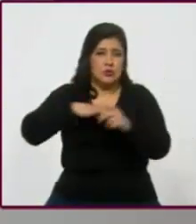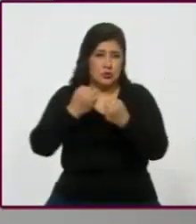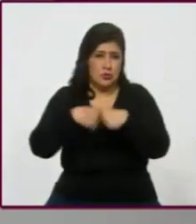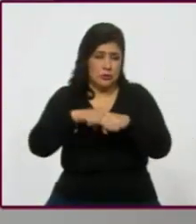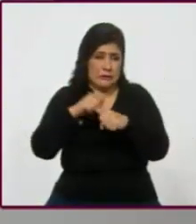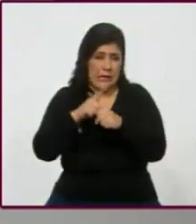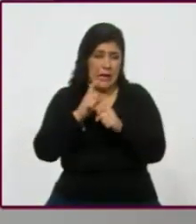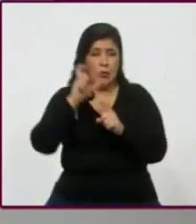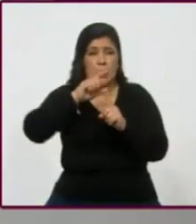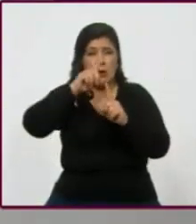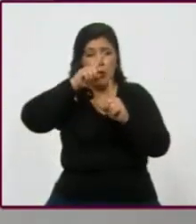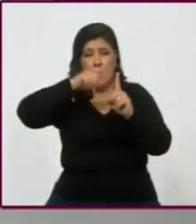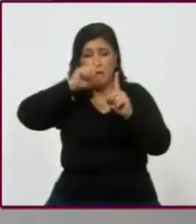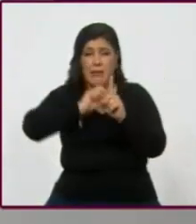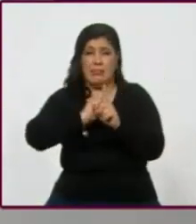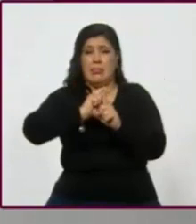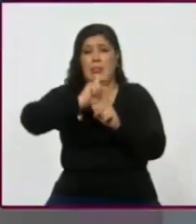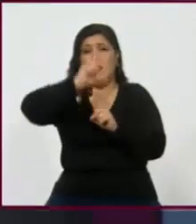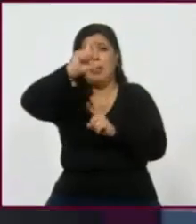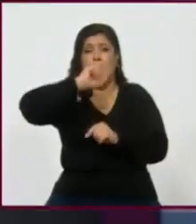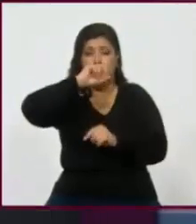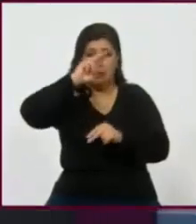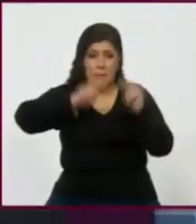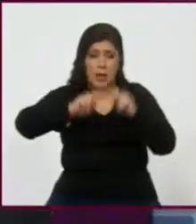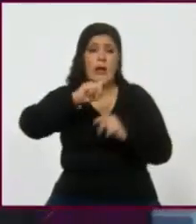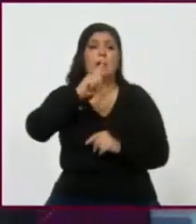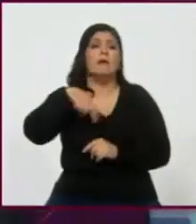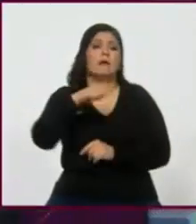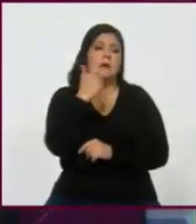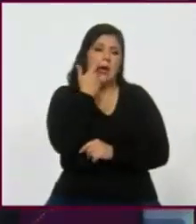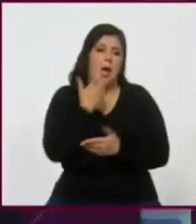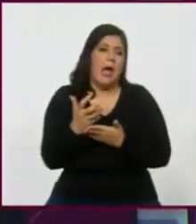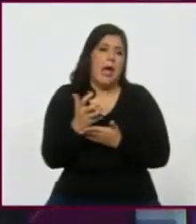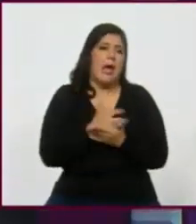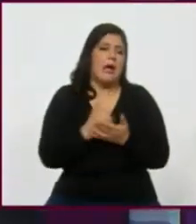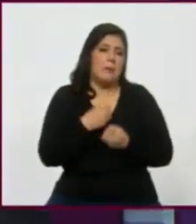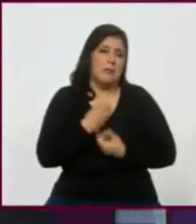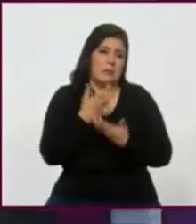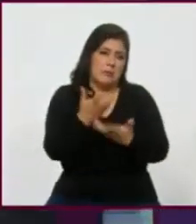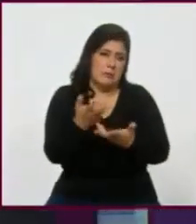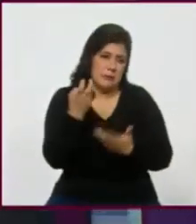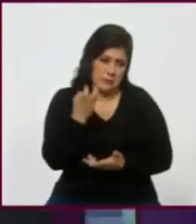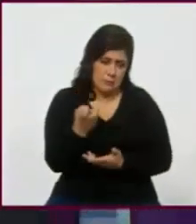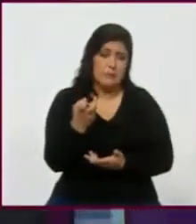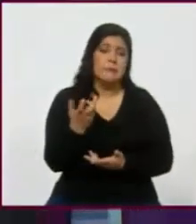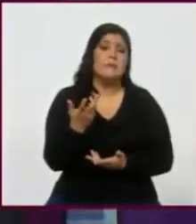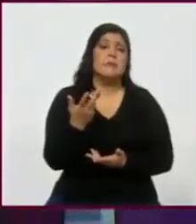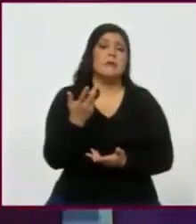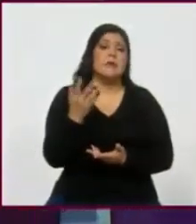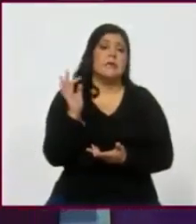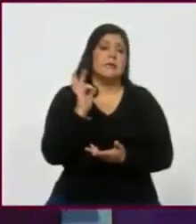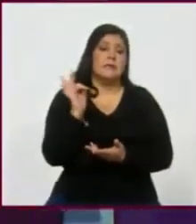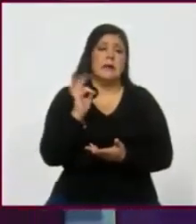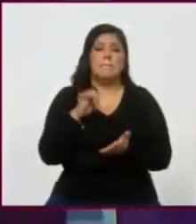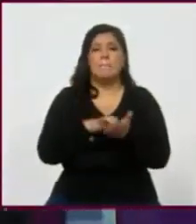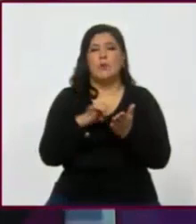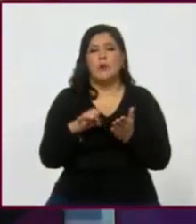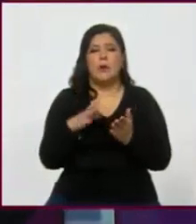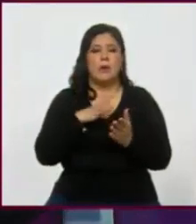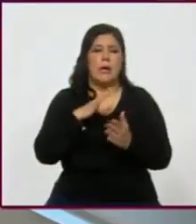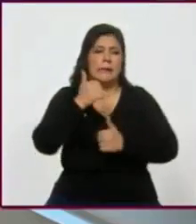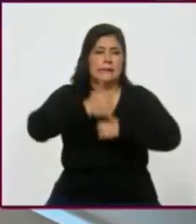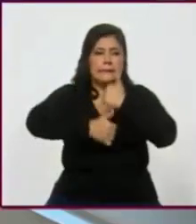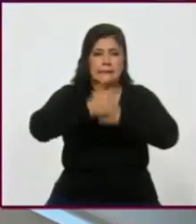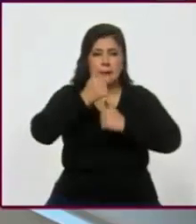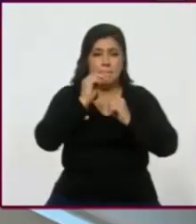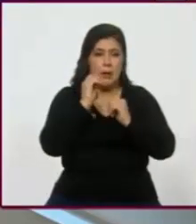Tan alto, pues tienes ganas de expresarte, ¿no? Y entonces, si hubiéramos tenido una contienda más